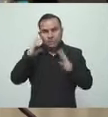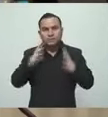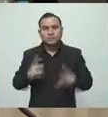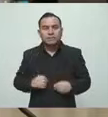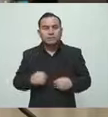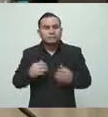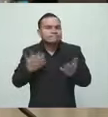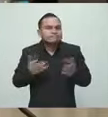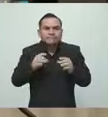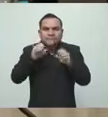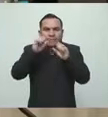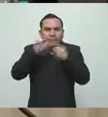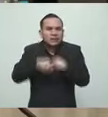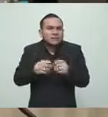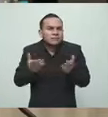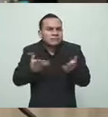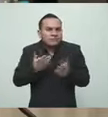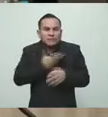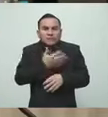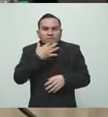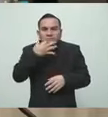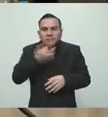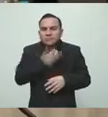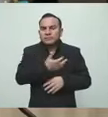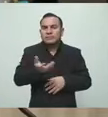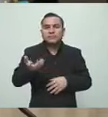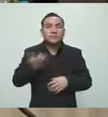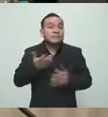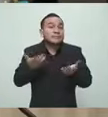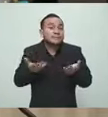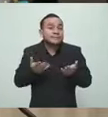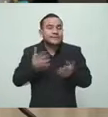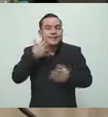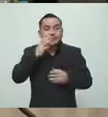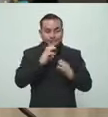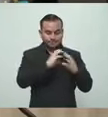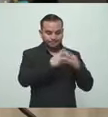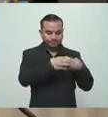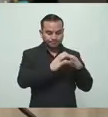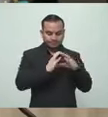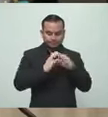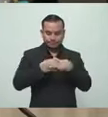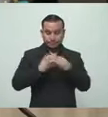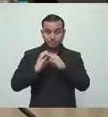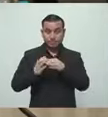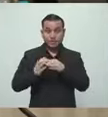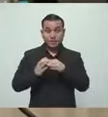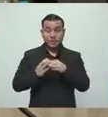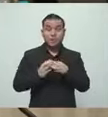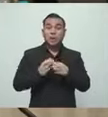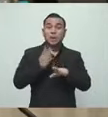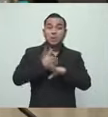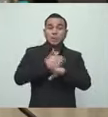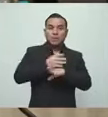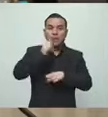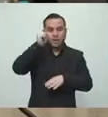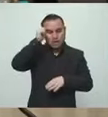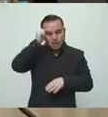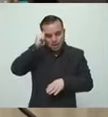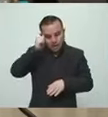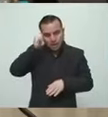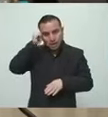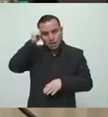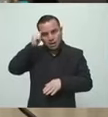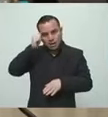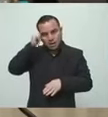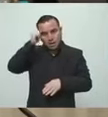No podemos hablar exactamente de sectores, porque hay sectores que se están analizando todavía, poderlos incluir en